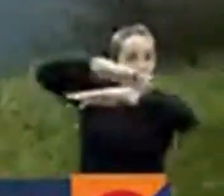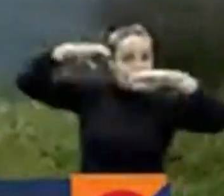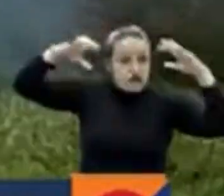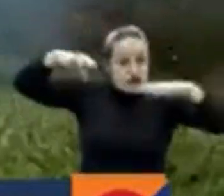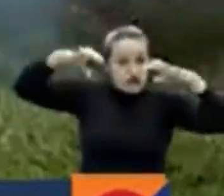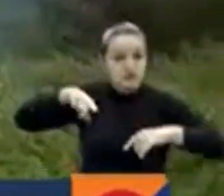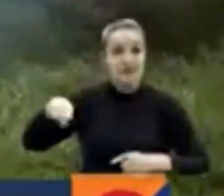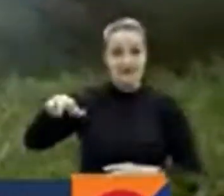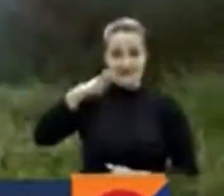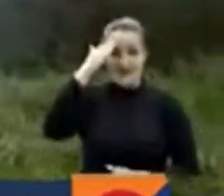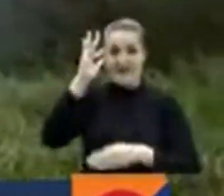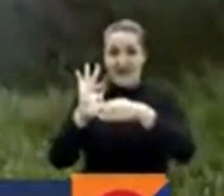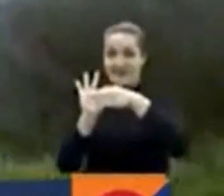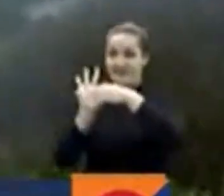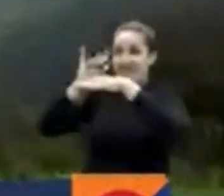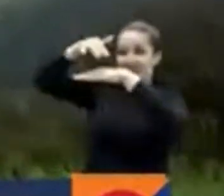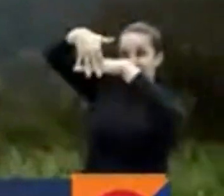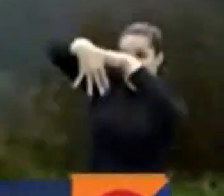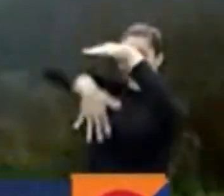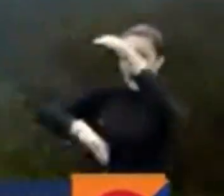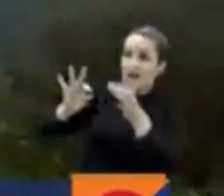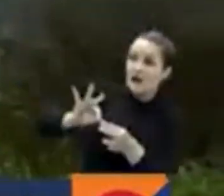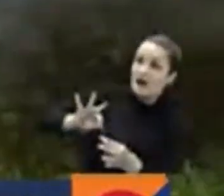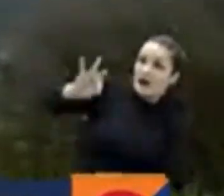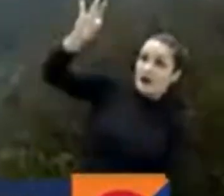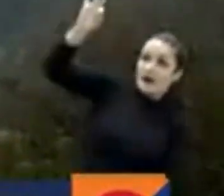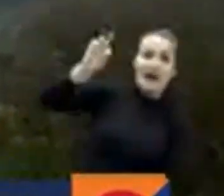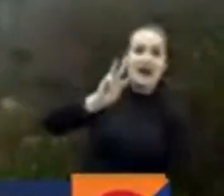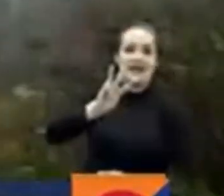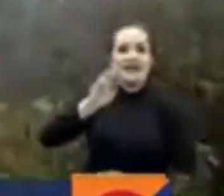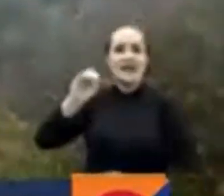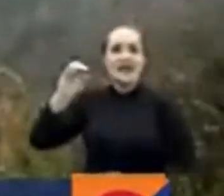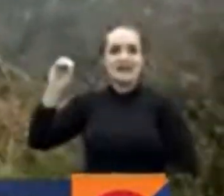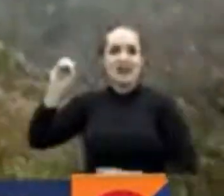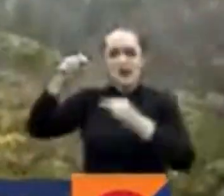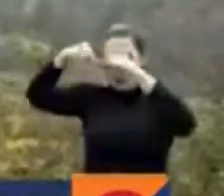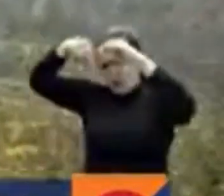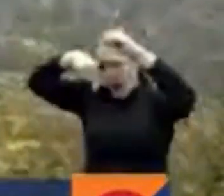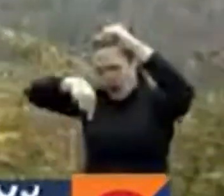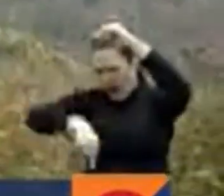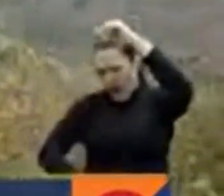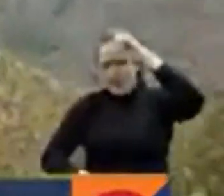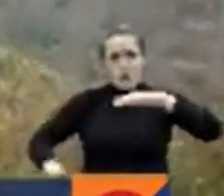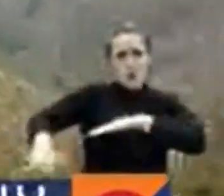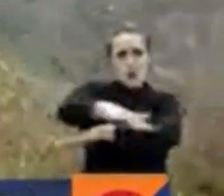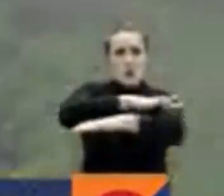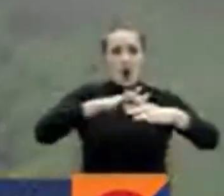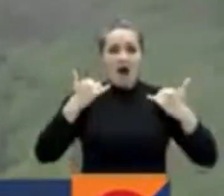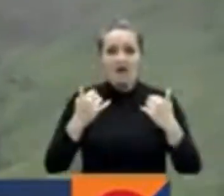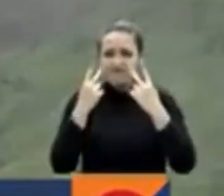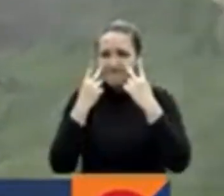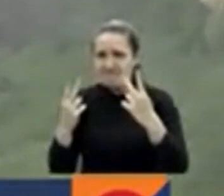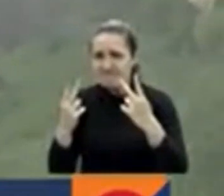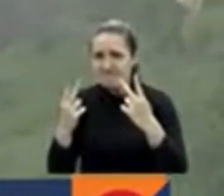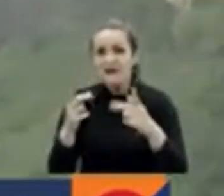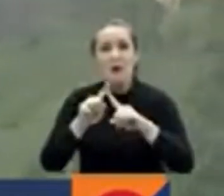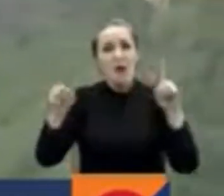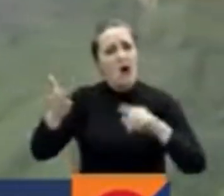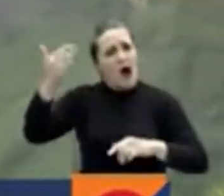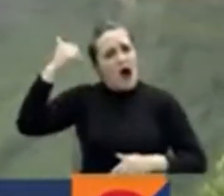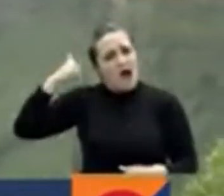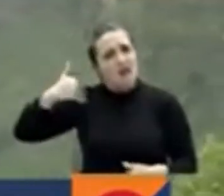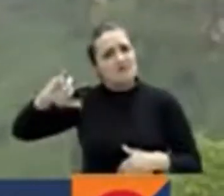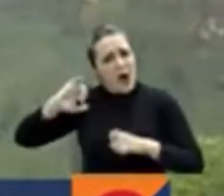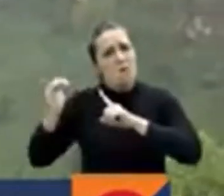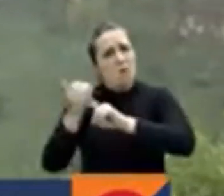recordemos el salto de Tequendama alcanza a medir hasta 300 metros de profundidad, las autoridades estiman que en otros procesos ya se